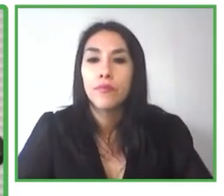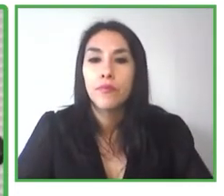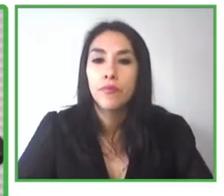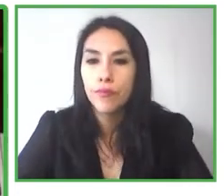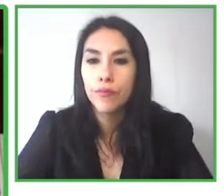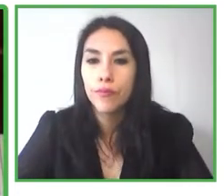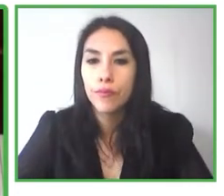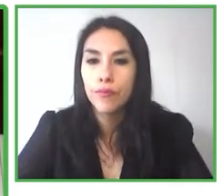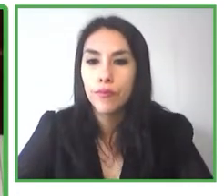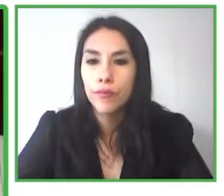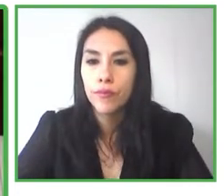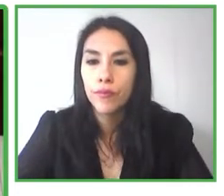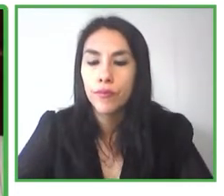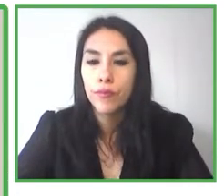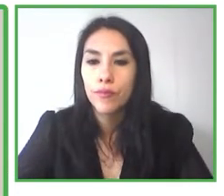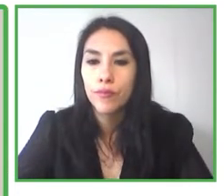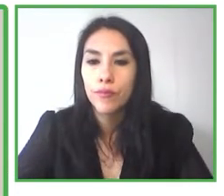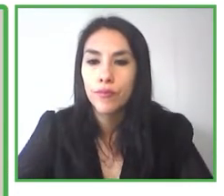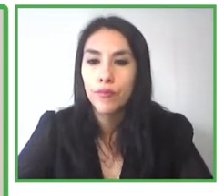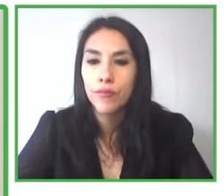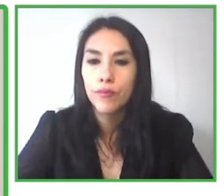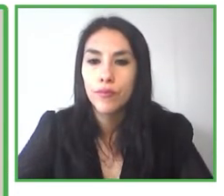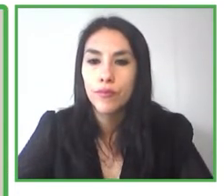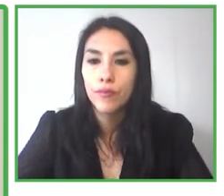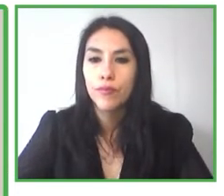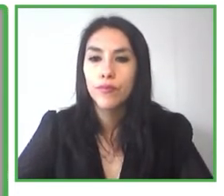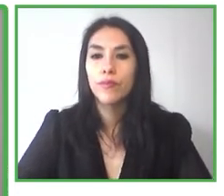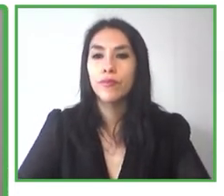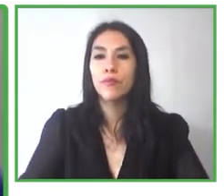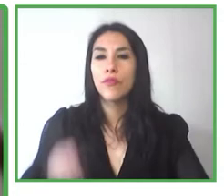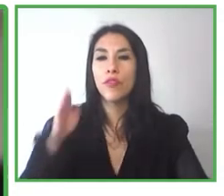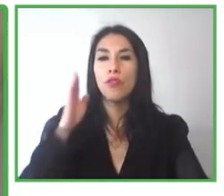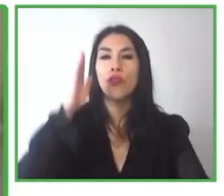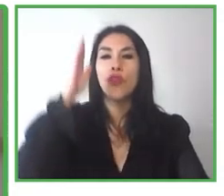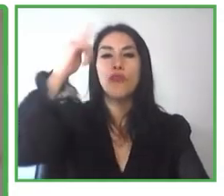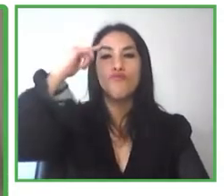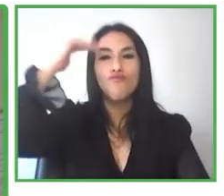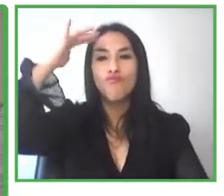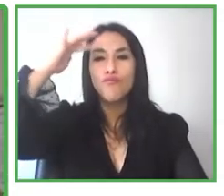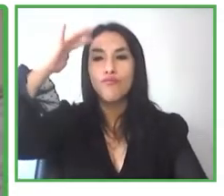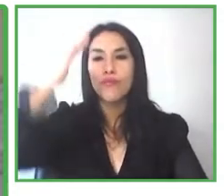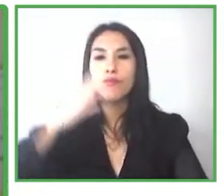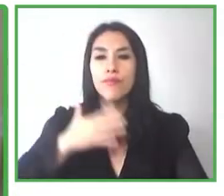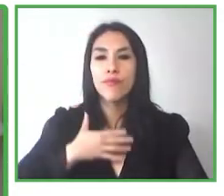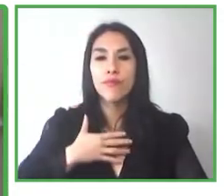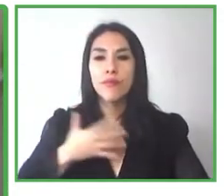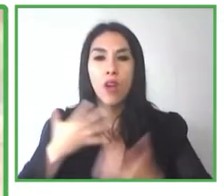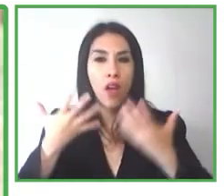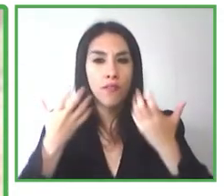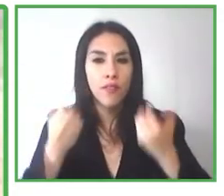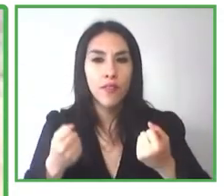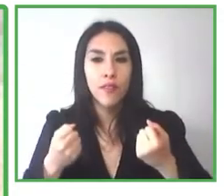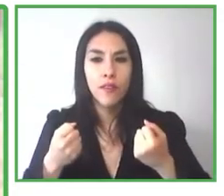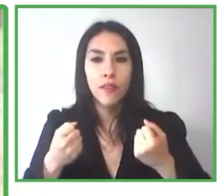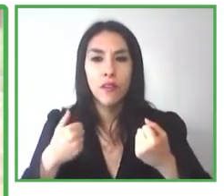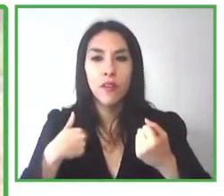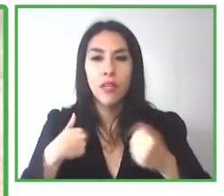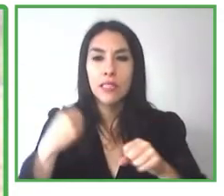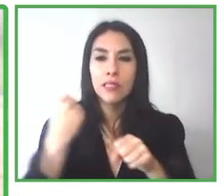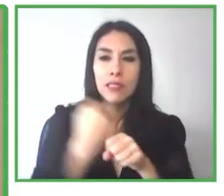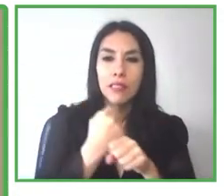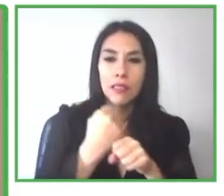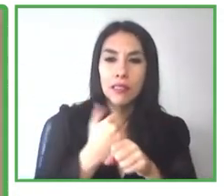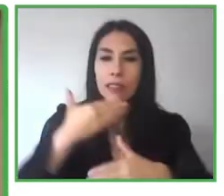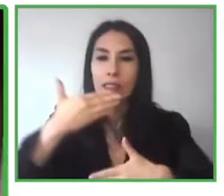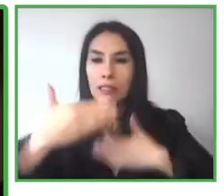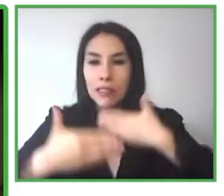mi filosofía es que hay que aprovechar la vida a tope recogemos lo que sembramos dos cosas importantes para mí son la familia y la música